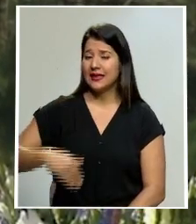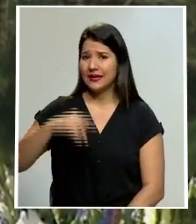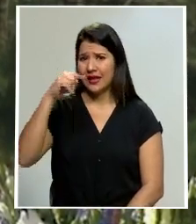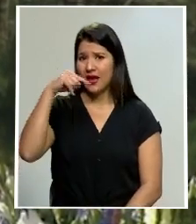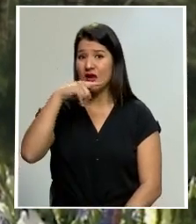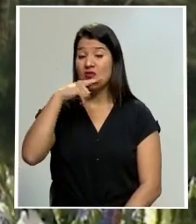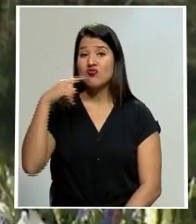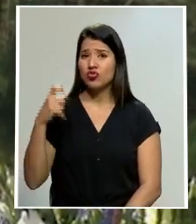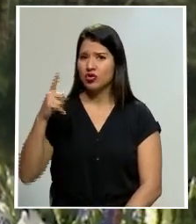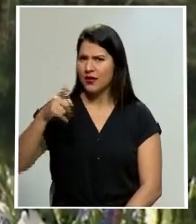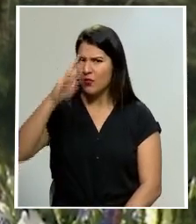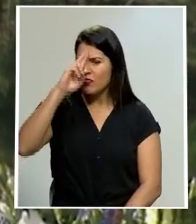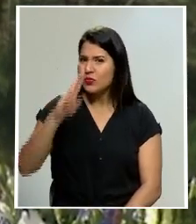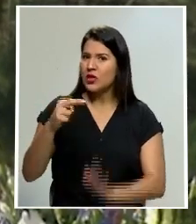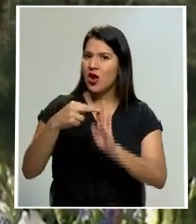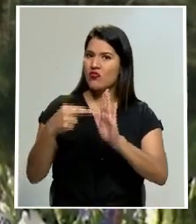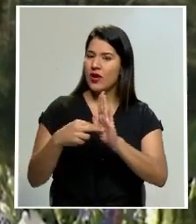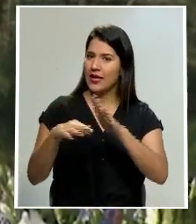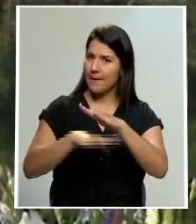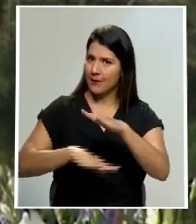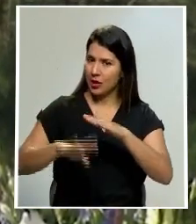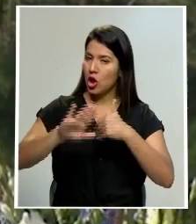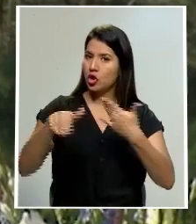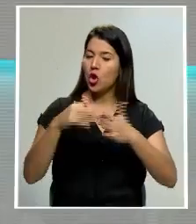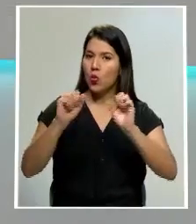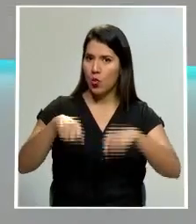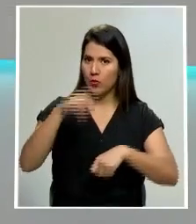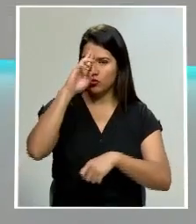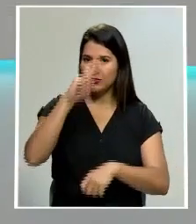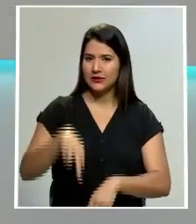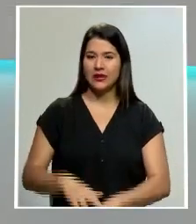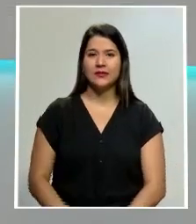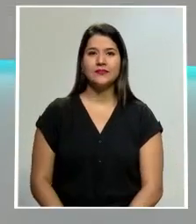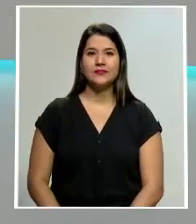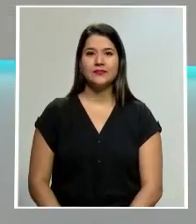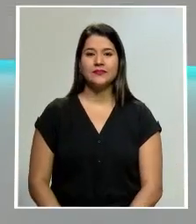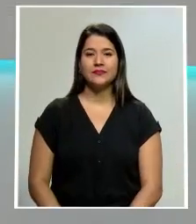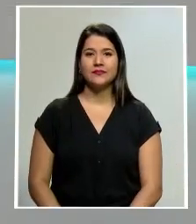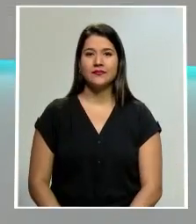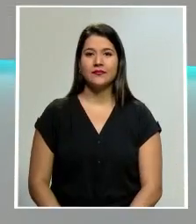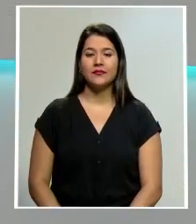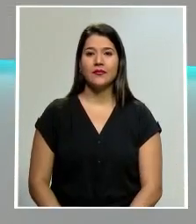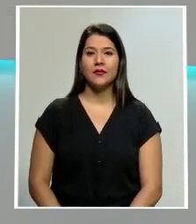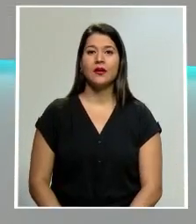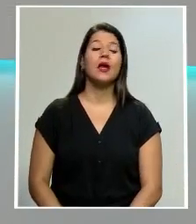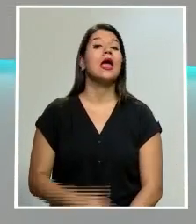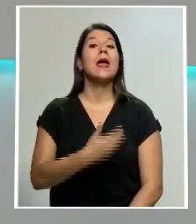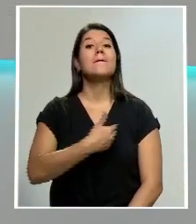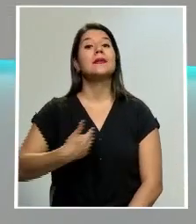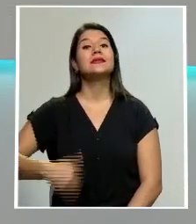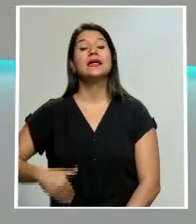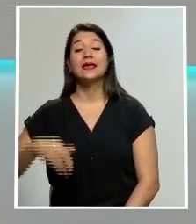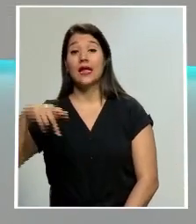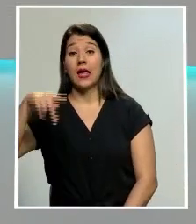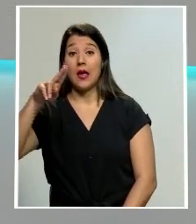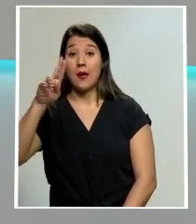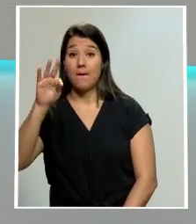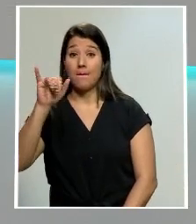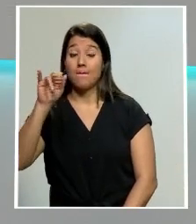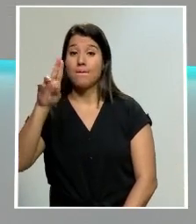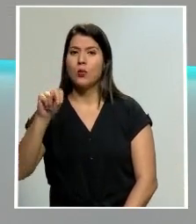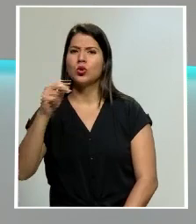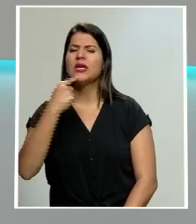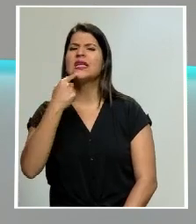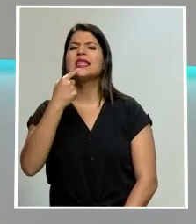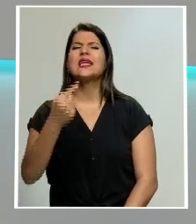que tener ciertas reglas básicas que todos podamos respetar Y en respuesta a esto el presidente Vladimir Putin dijo